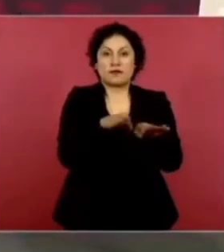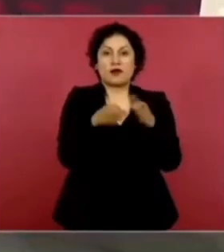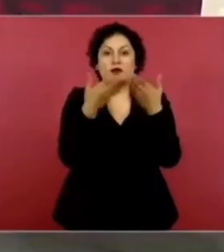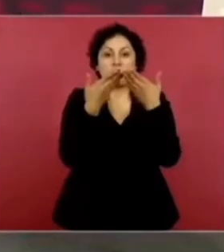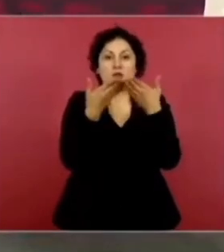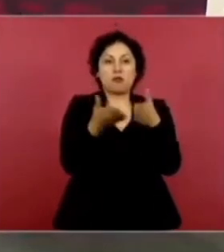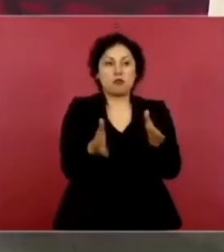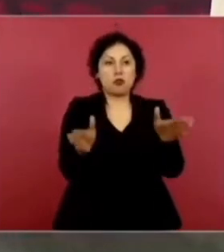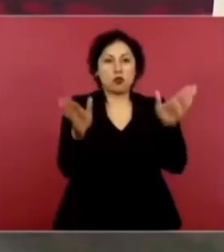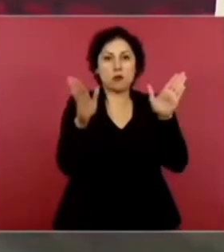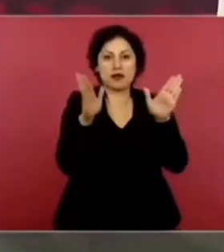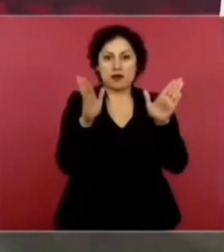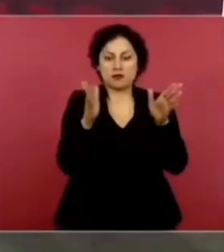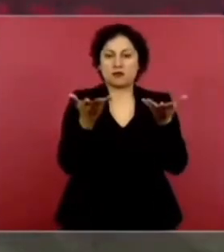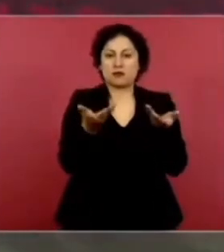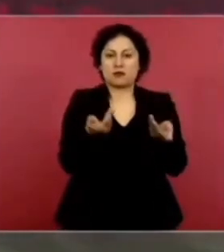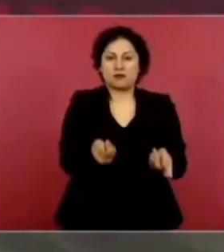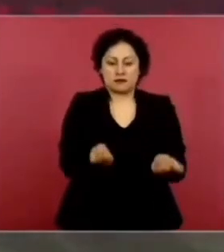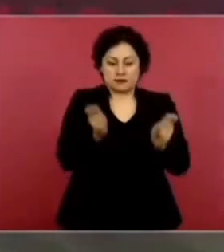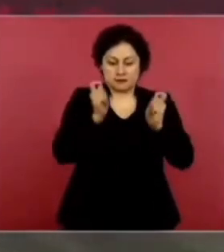Es un apostolado.